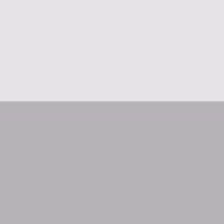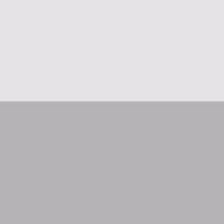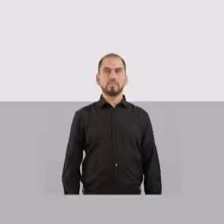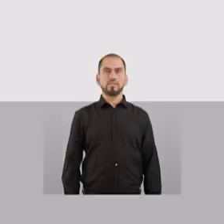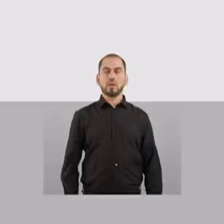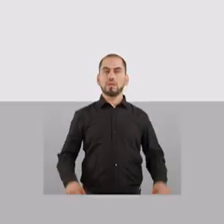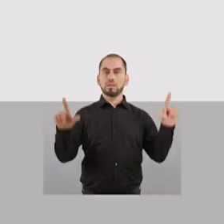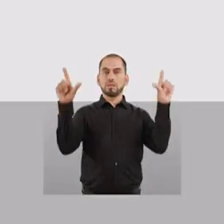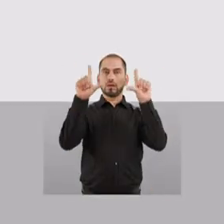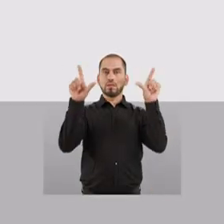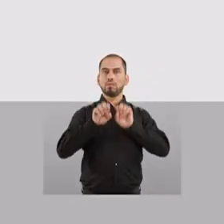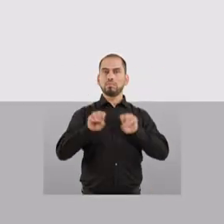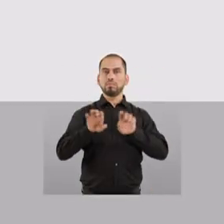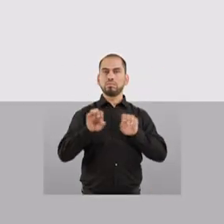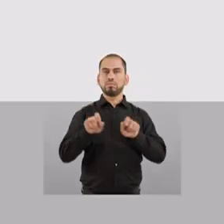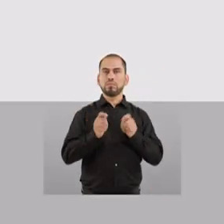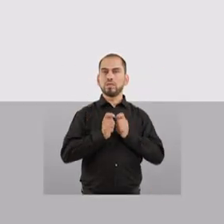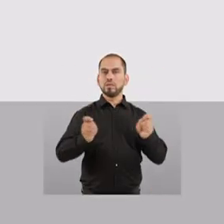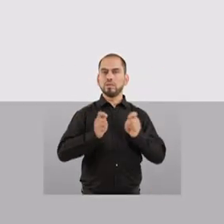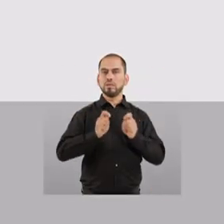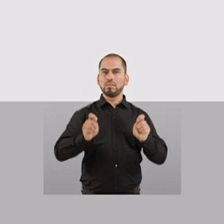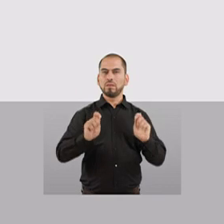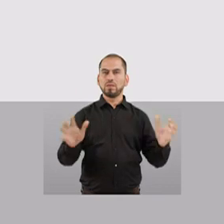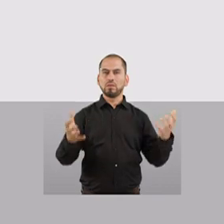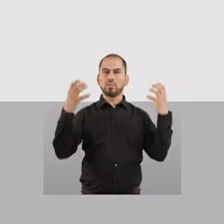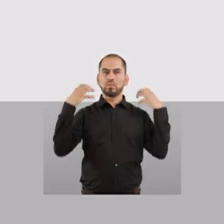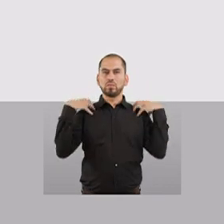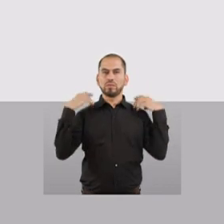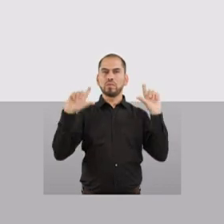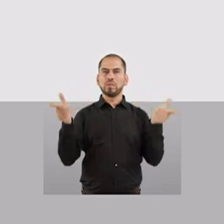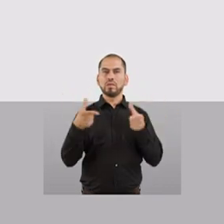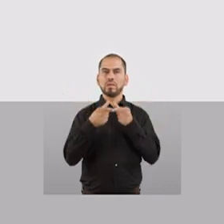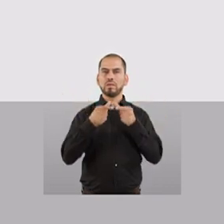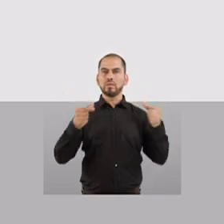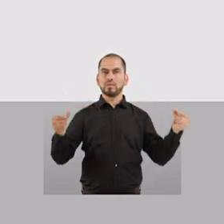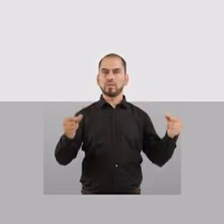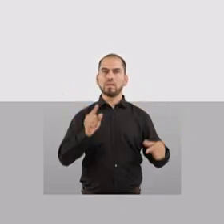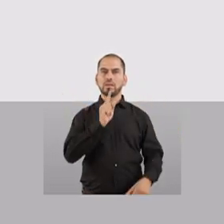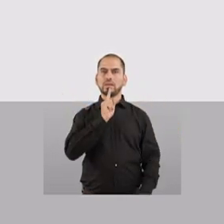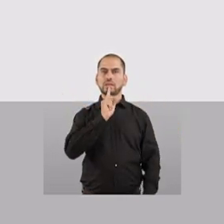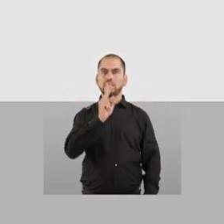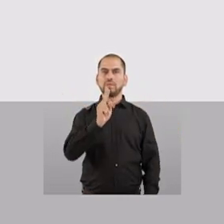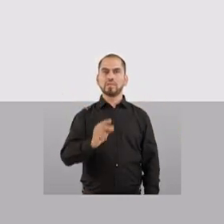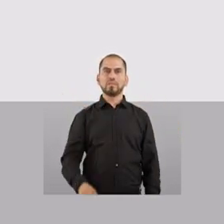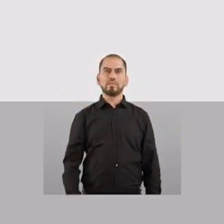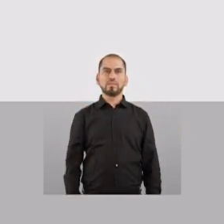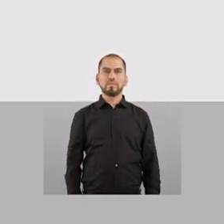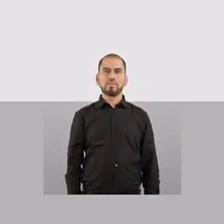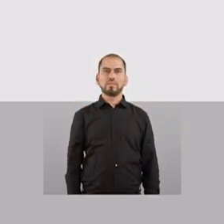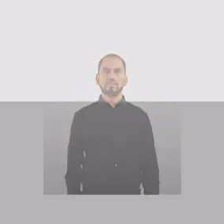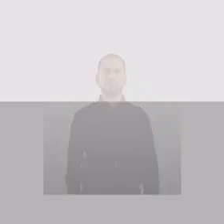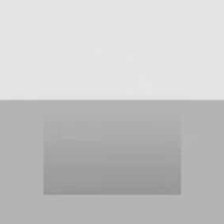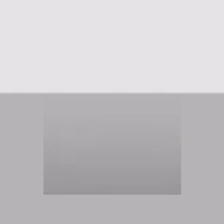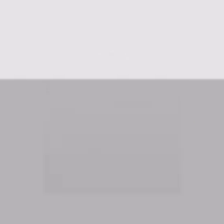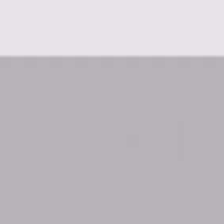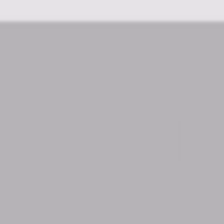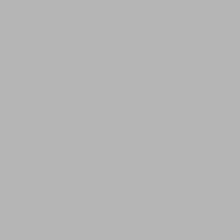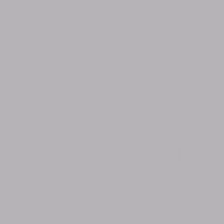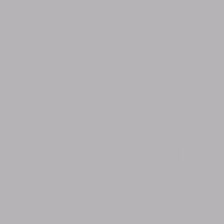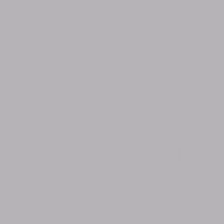Los canales de televisión han transmitido la franja televisiva acordada por el Consejo Nacional de Televisión.